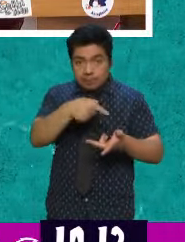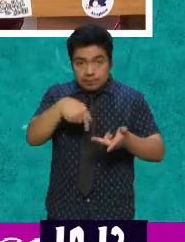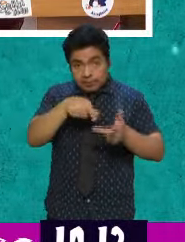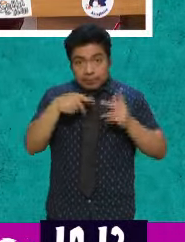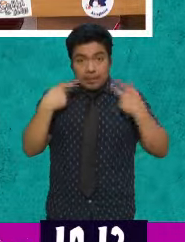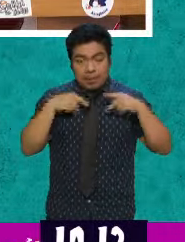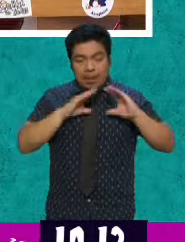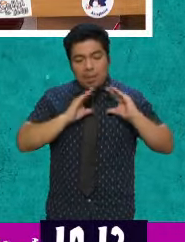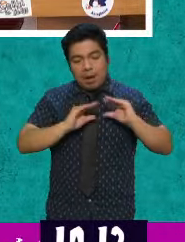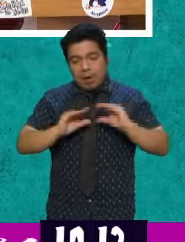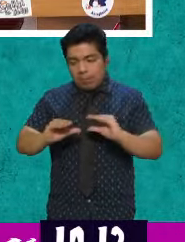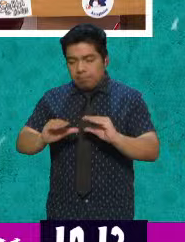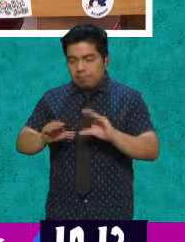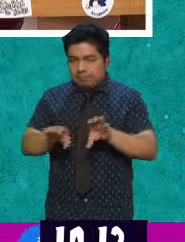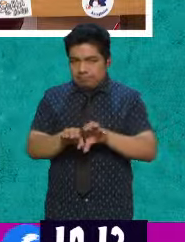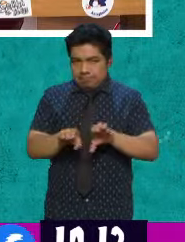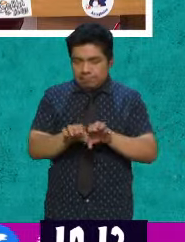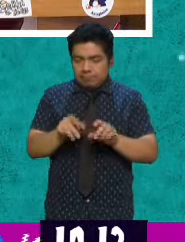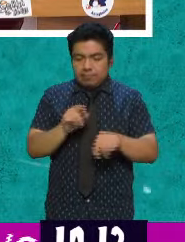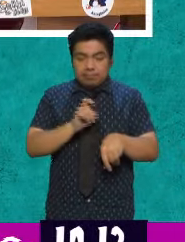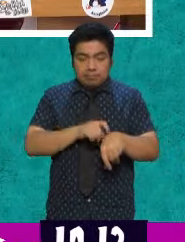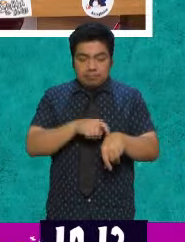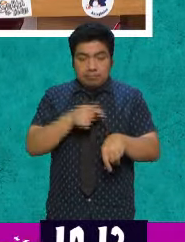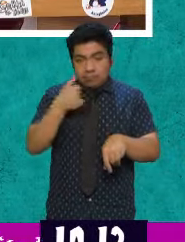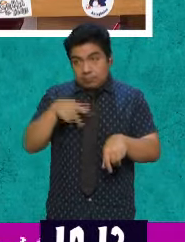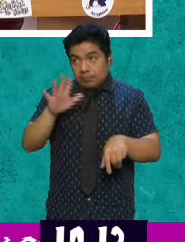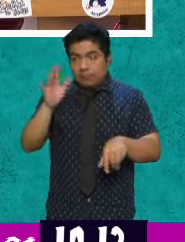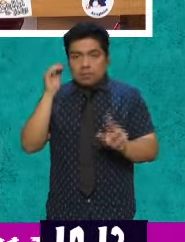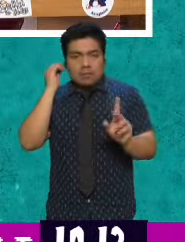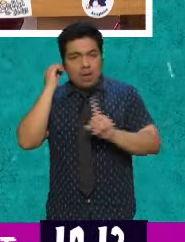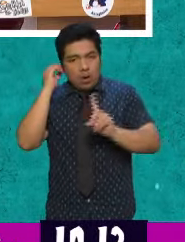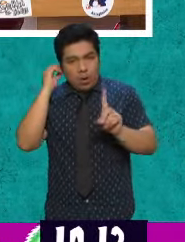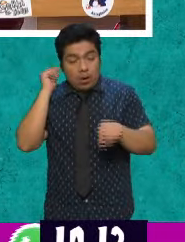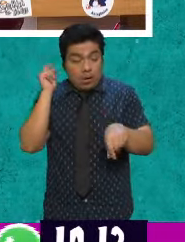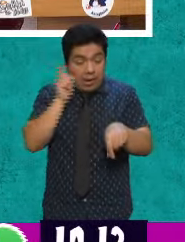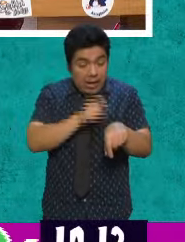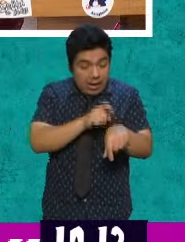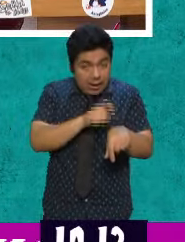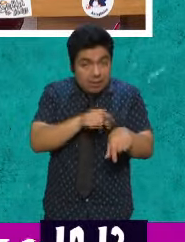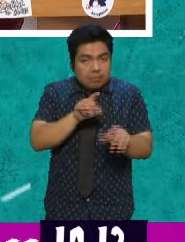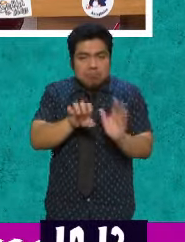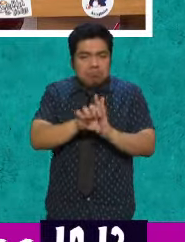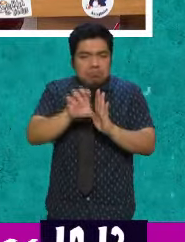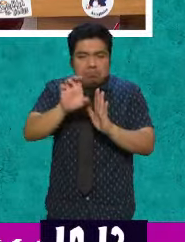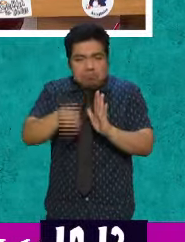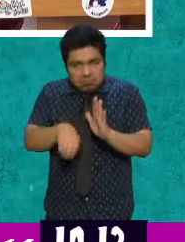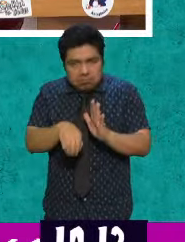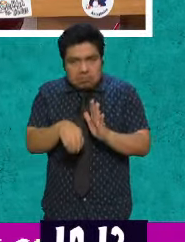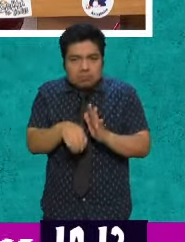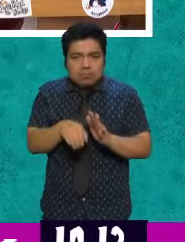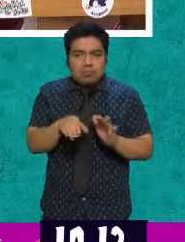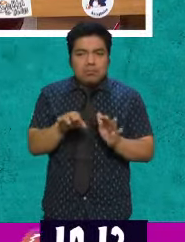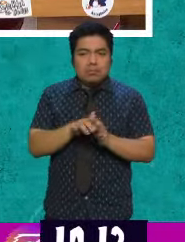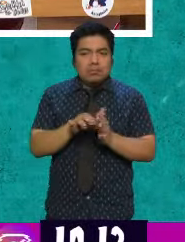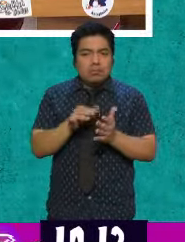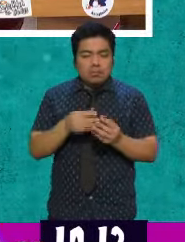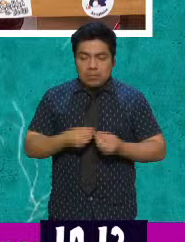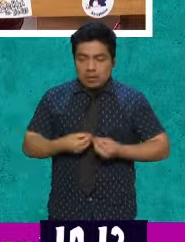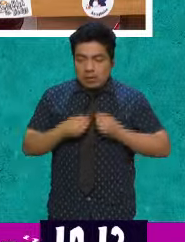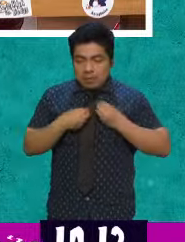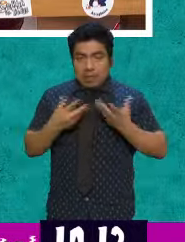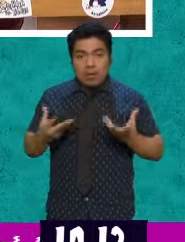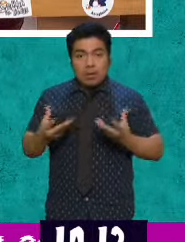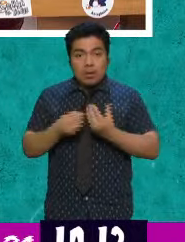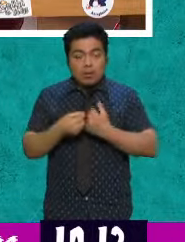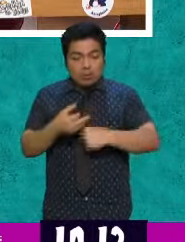personas, no nada más a tener tiempo de hermano. No, a ese tiempo invertirlo, por ejemplo, en la calidad de convivencia con tu familia,